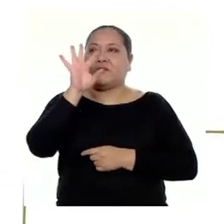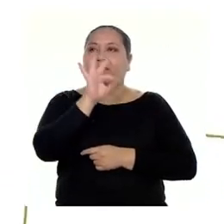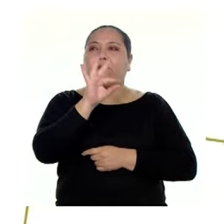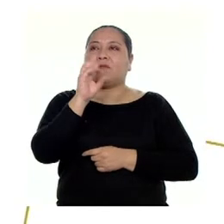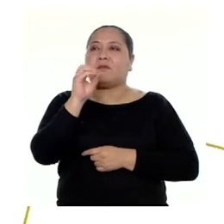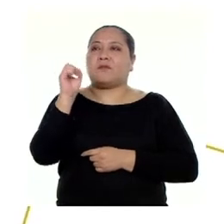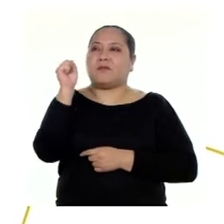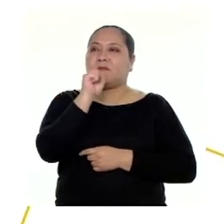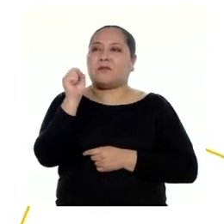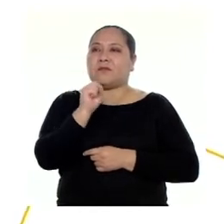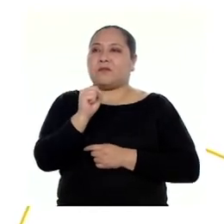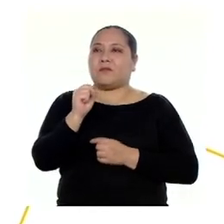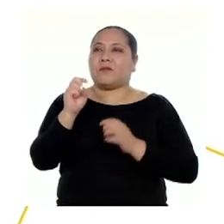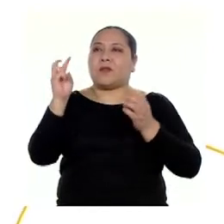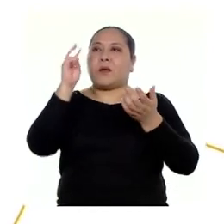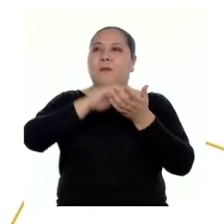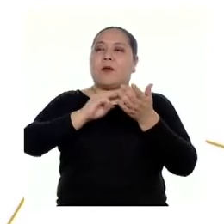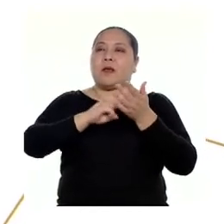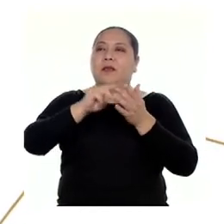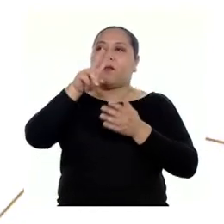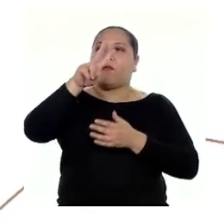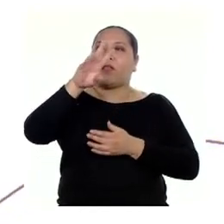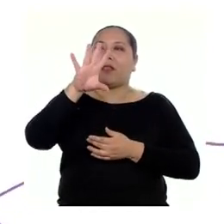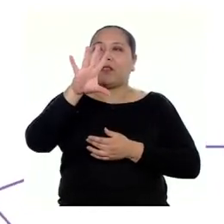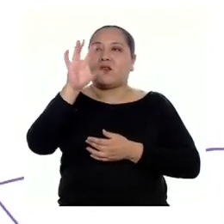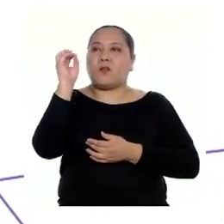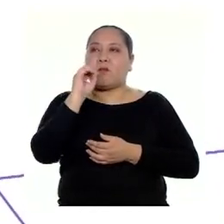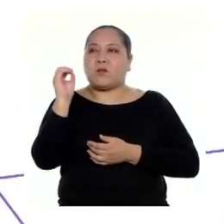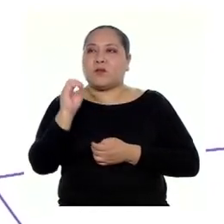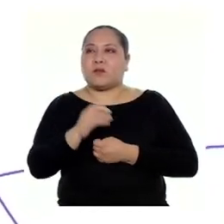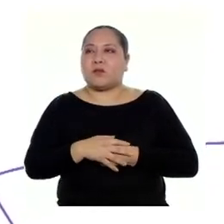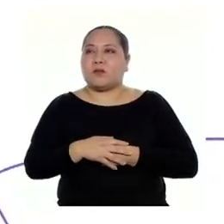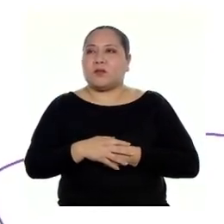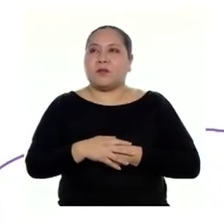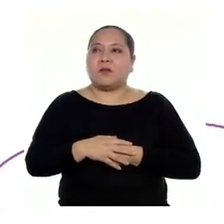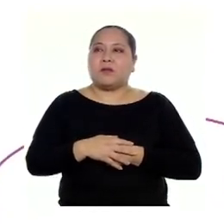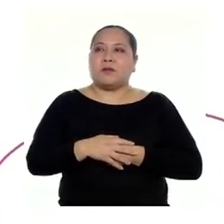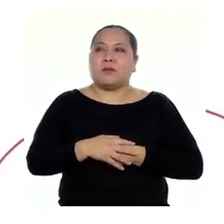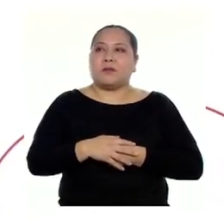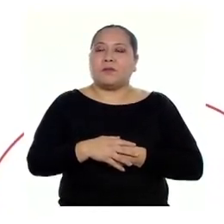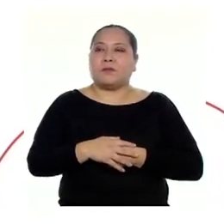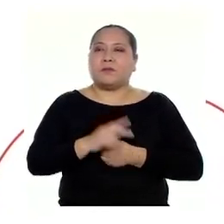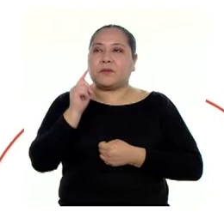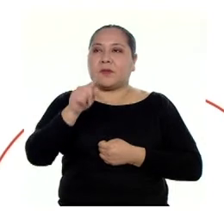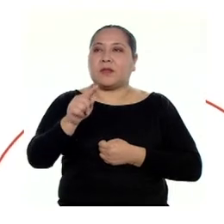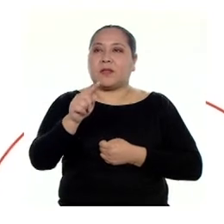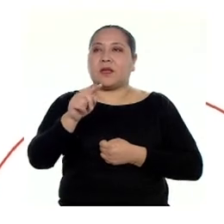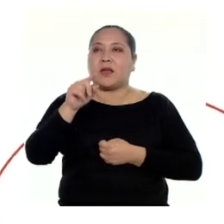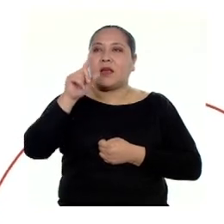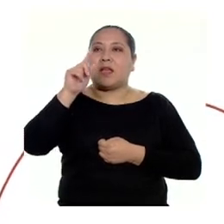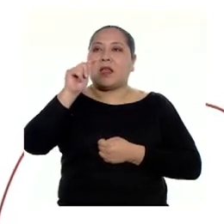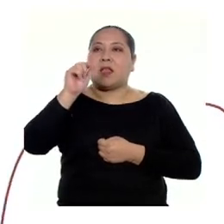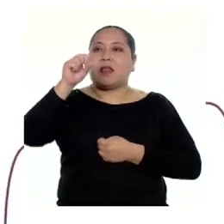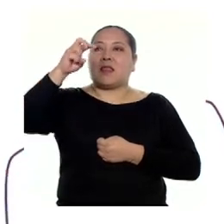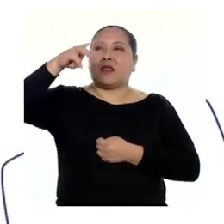soles, incluyendo el IGB en ese monto. El otro televisor, Tantum, cuesta 700 soles, pero no incluye